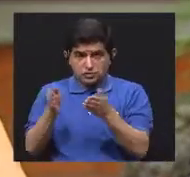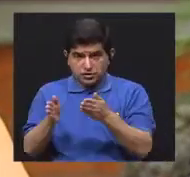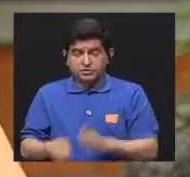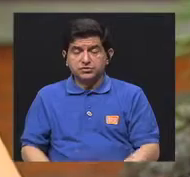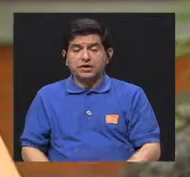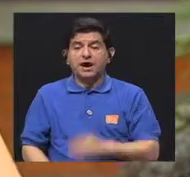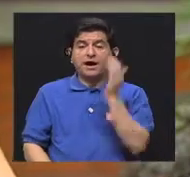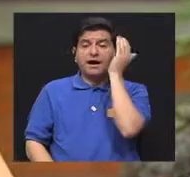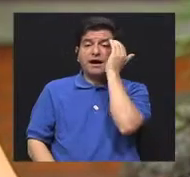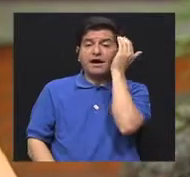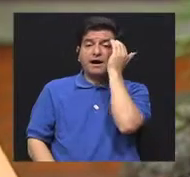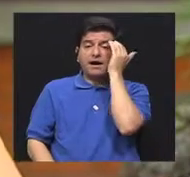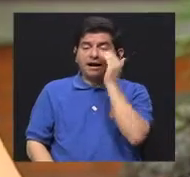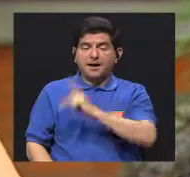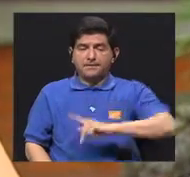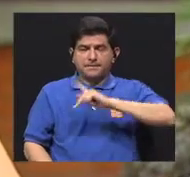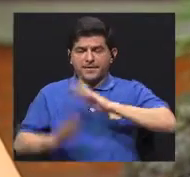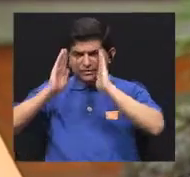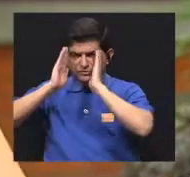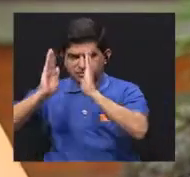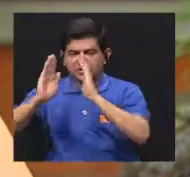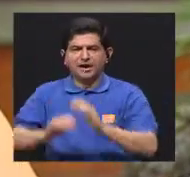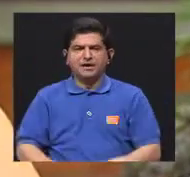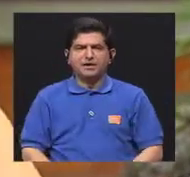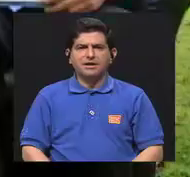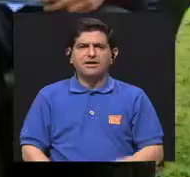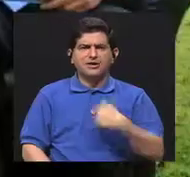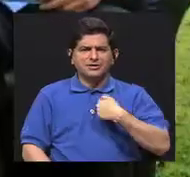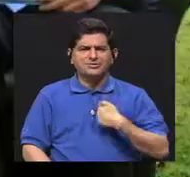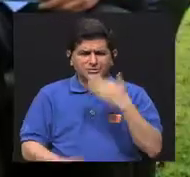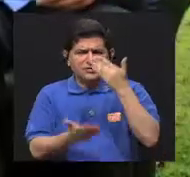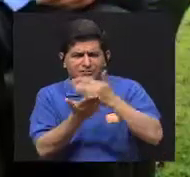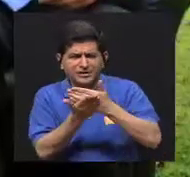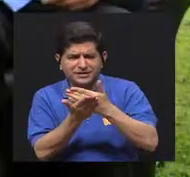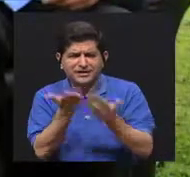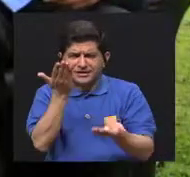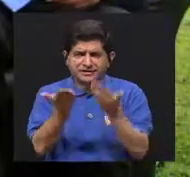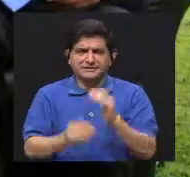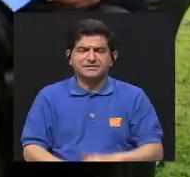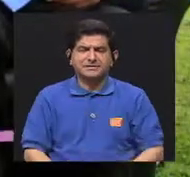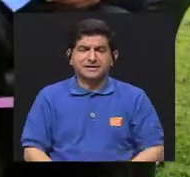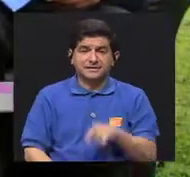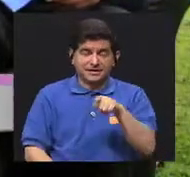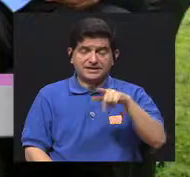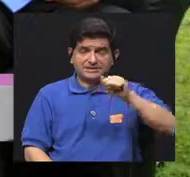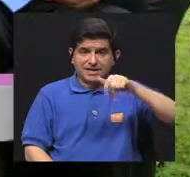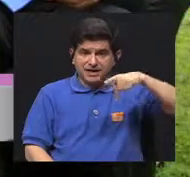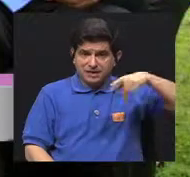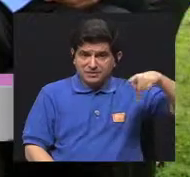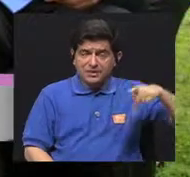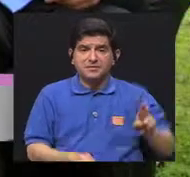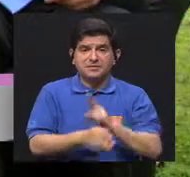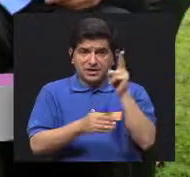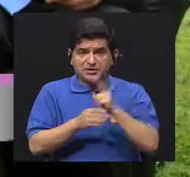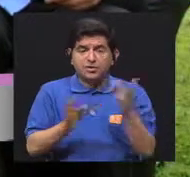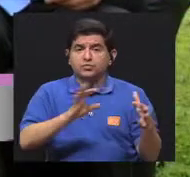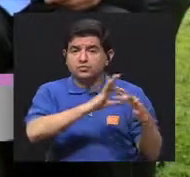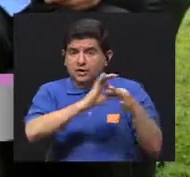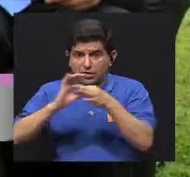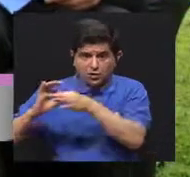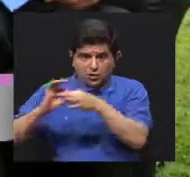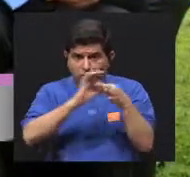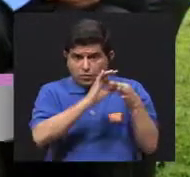de brindar ese seguimiento más personalizado. Eso es lo que quiero interrumpirla, Melissa. Entonces, es una aplicación de utilización